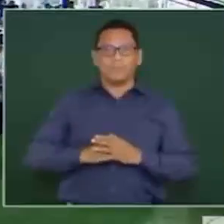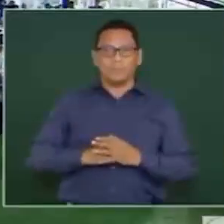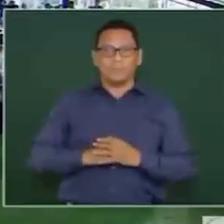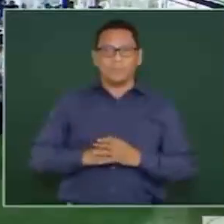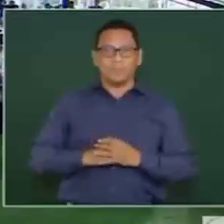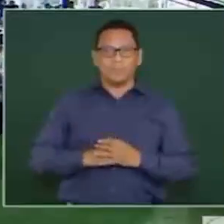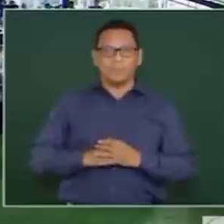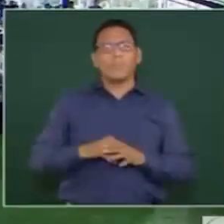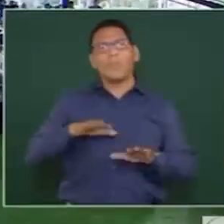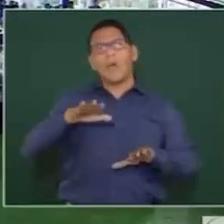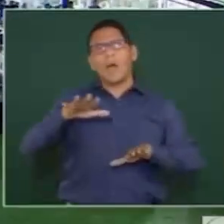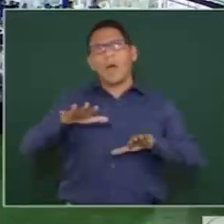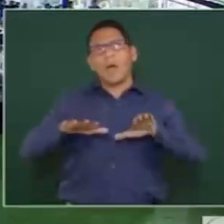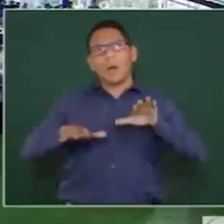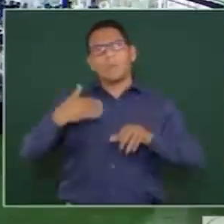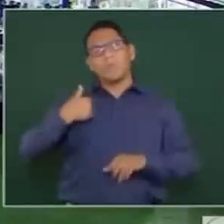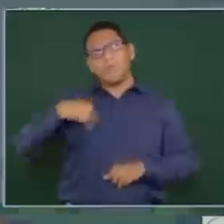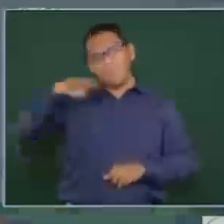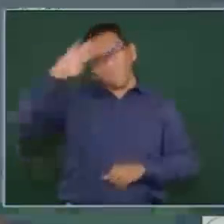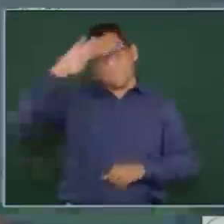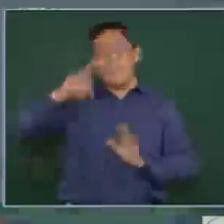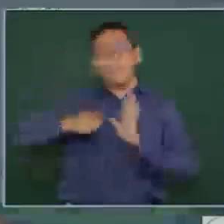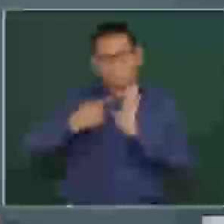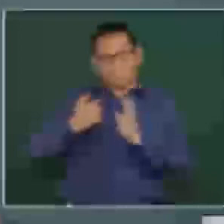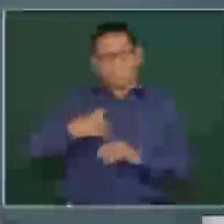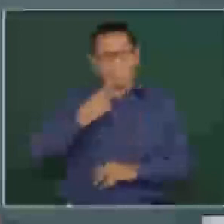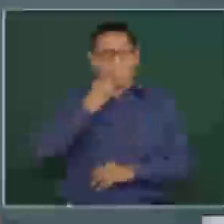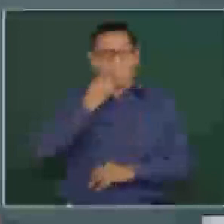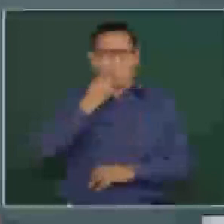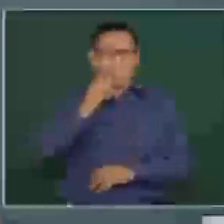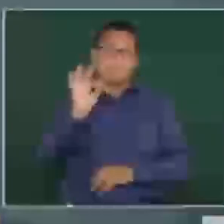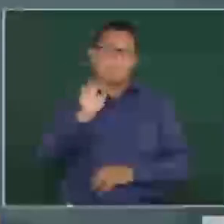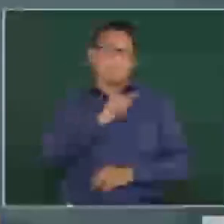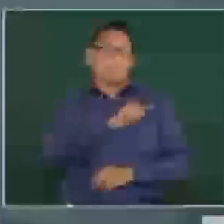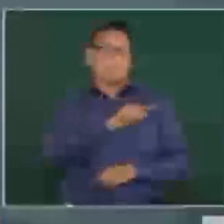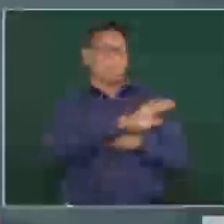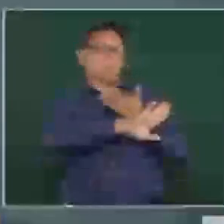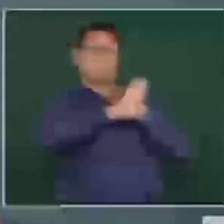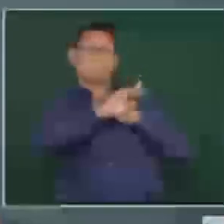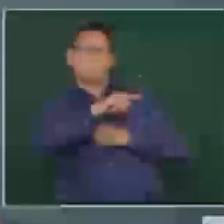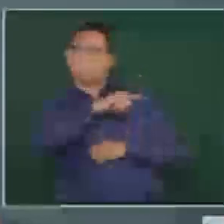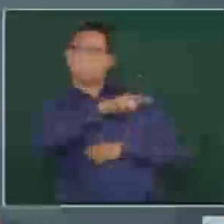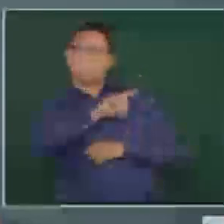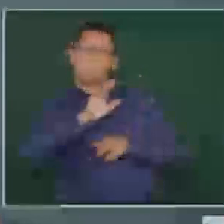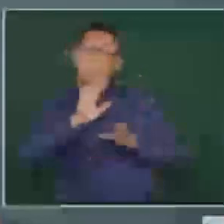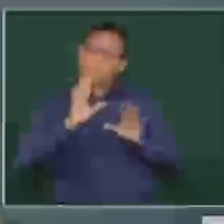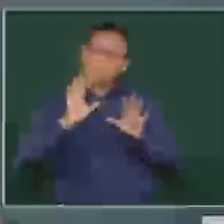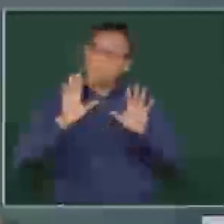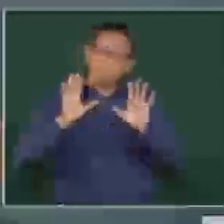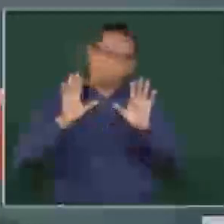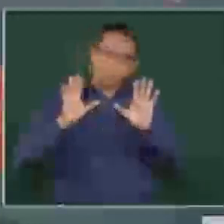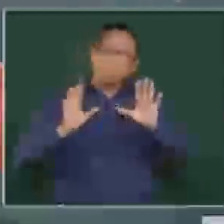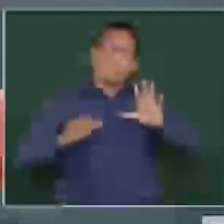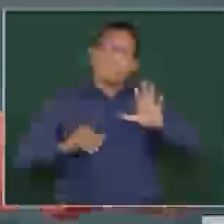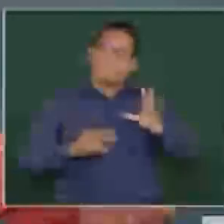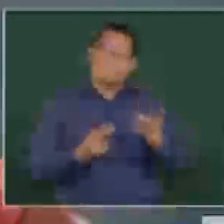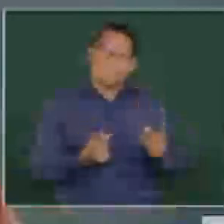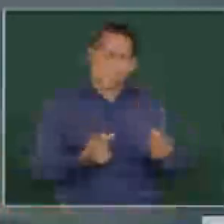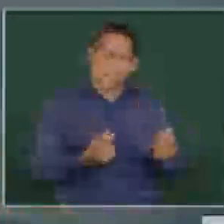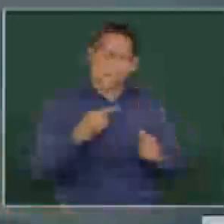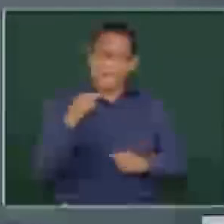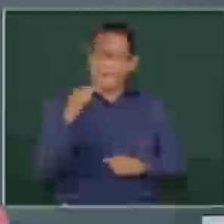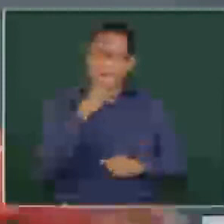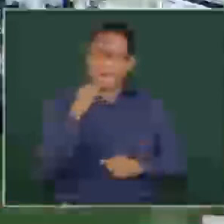Yo a veces pienso, ya lo he dicho, de que ellos tienen que apurarse,